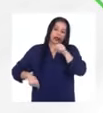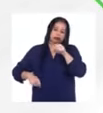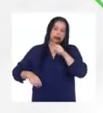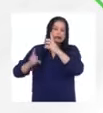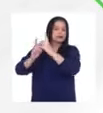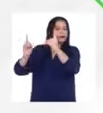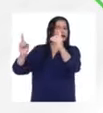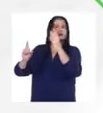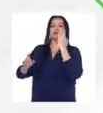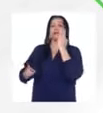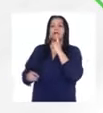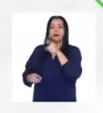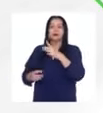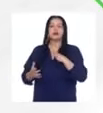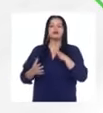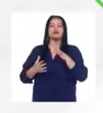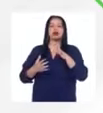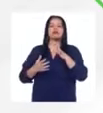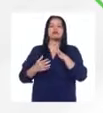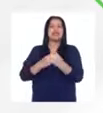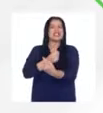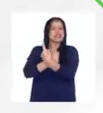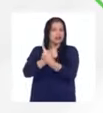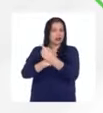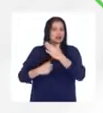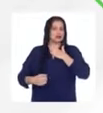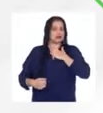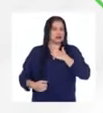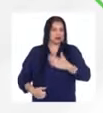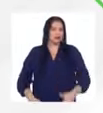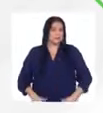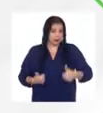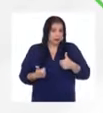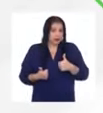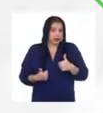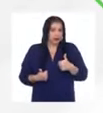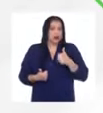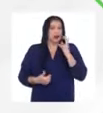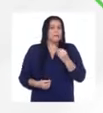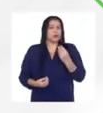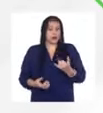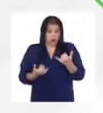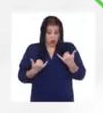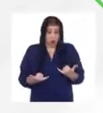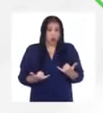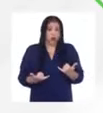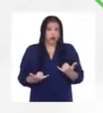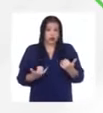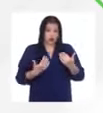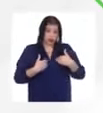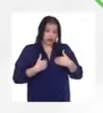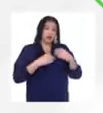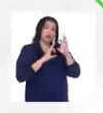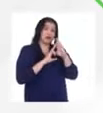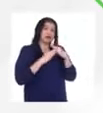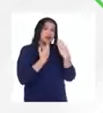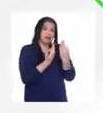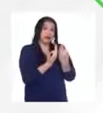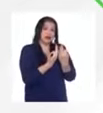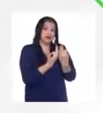aprendizaje de mi vida. ¿Por qué? Porque... Hoy día yo tengo una familia